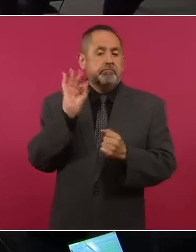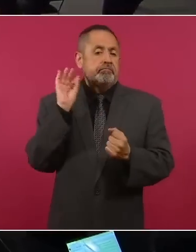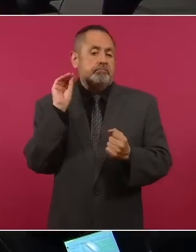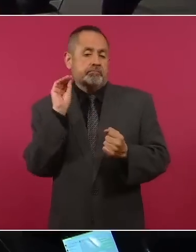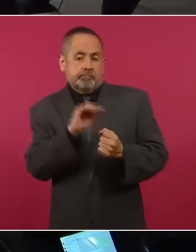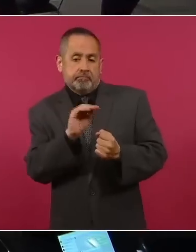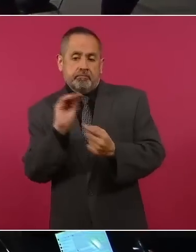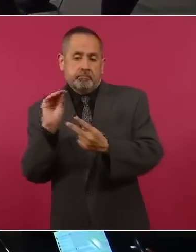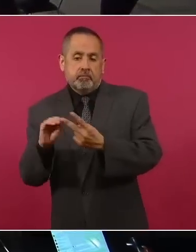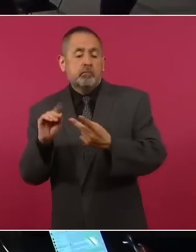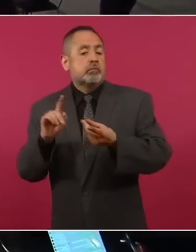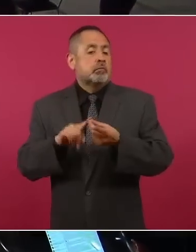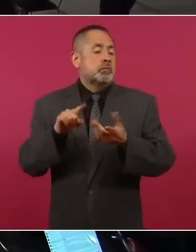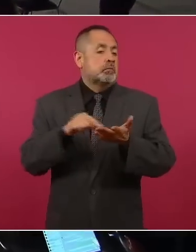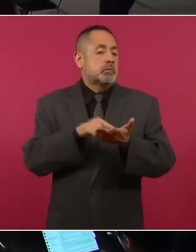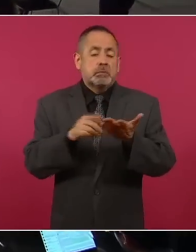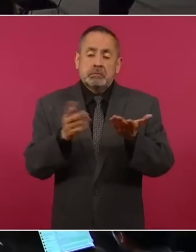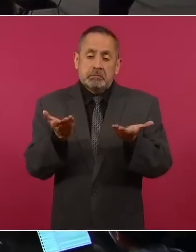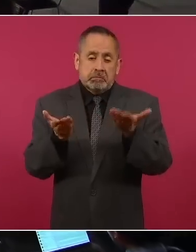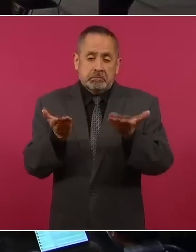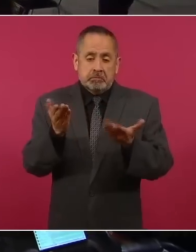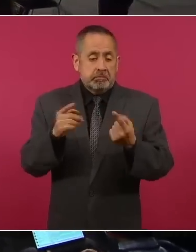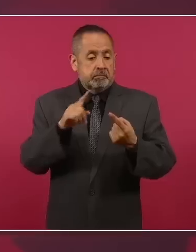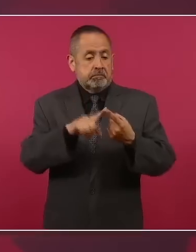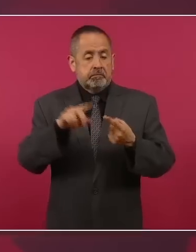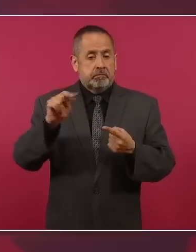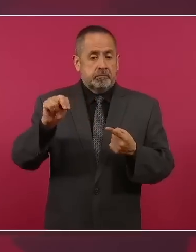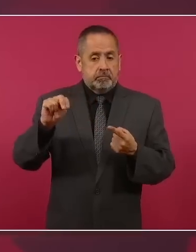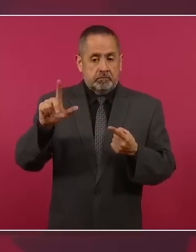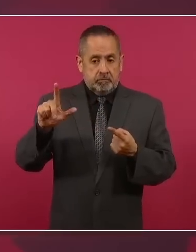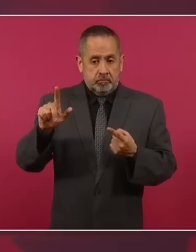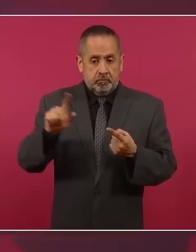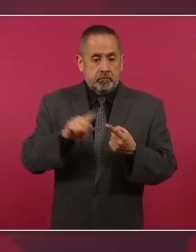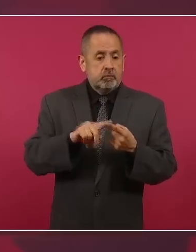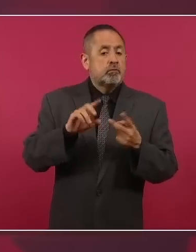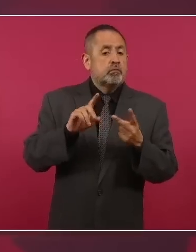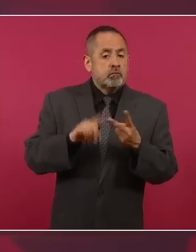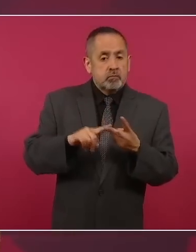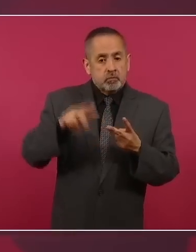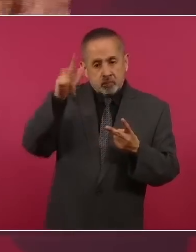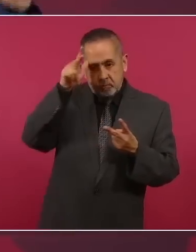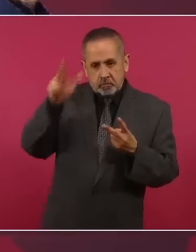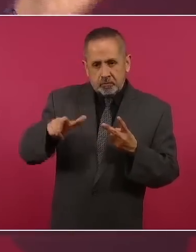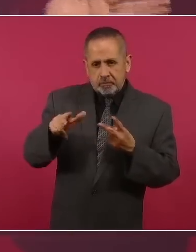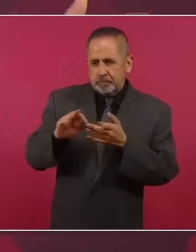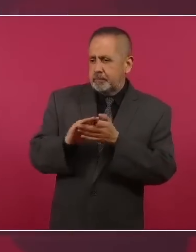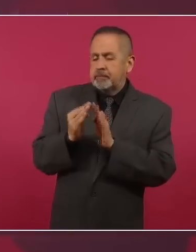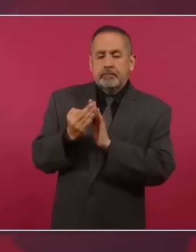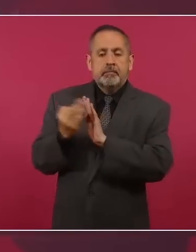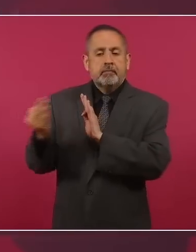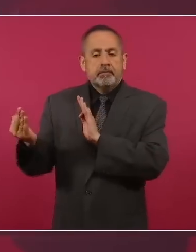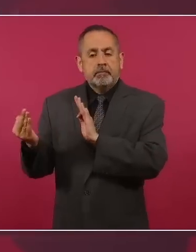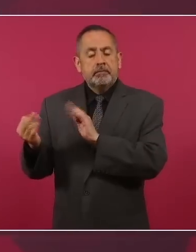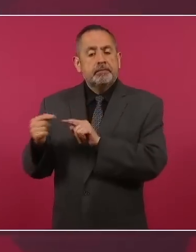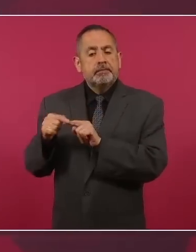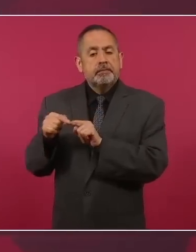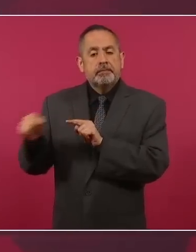se instale en Nuevo León o en Hidalgo, muy cerca del